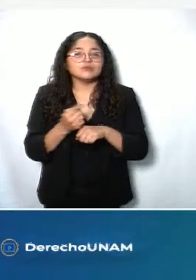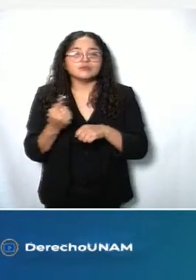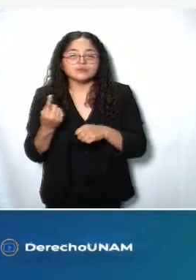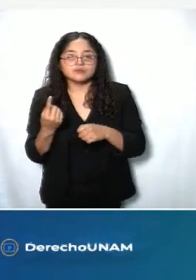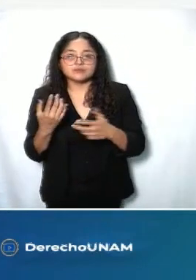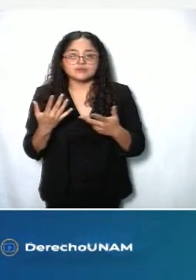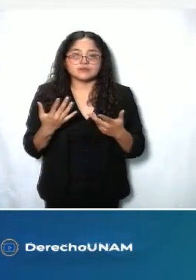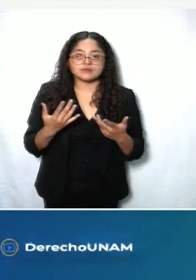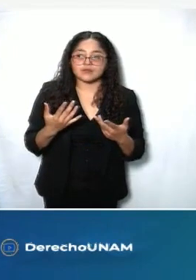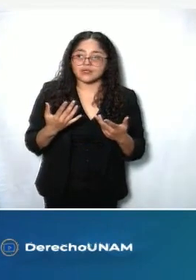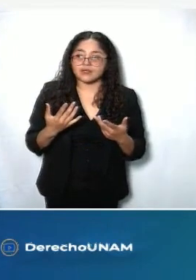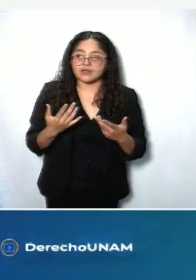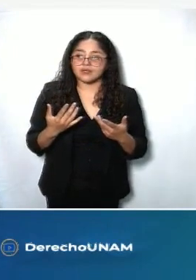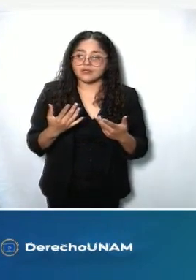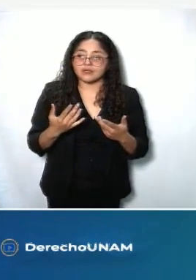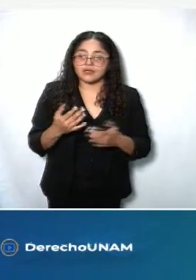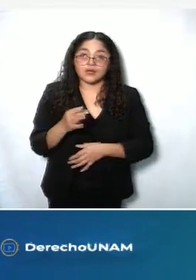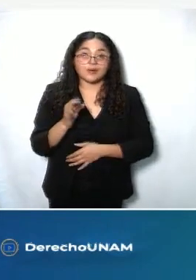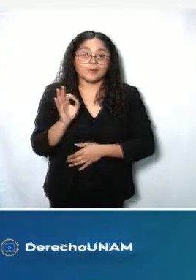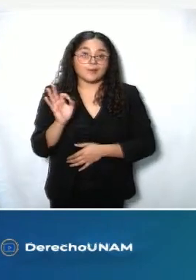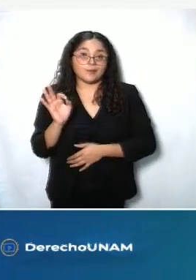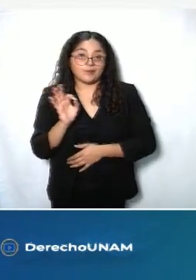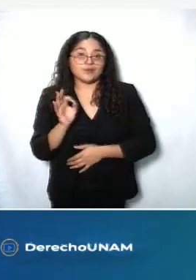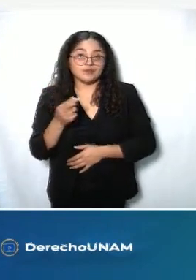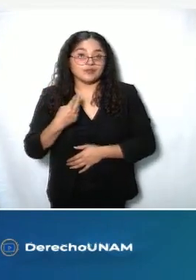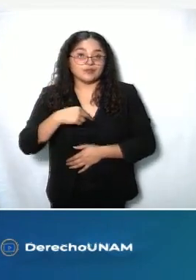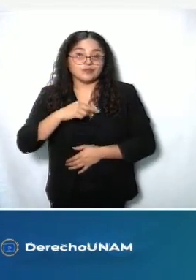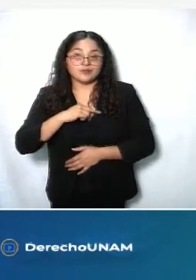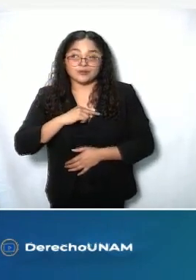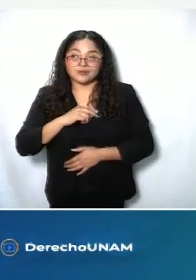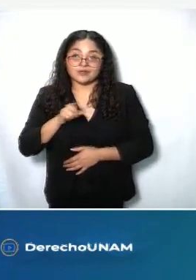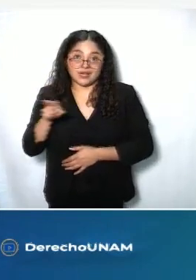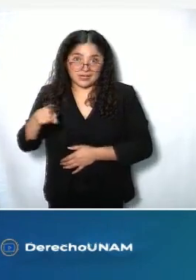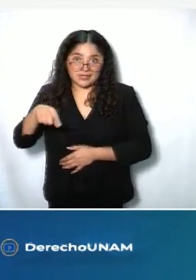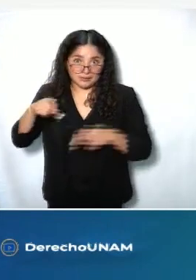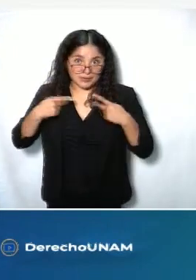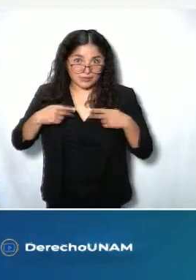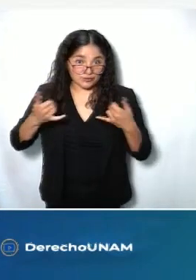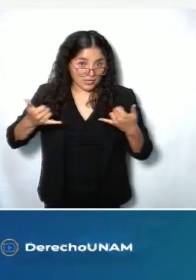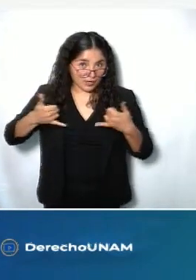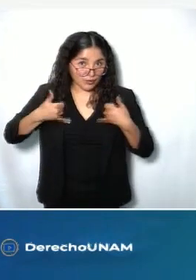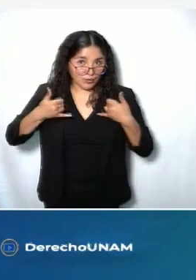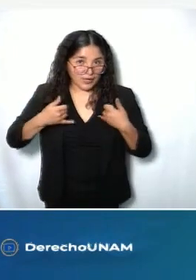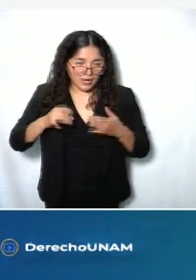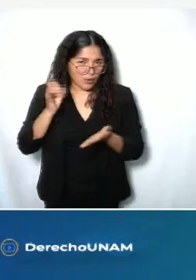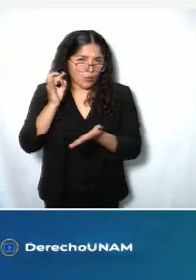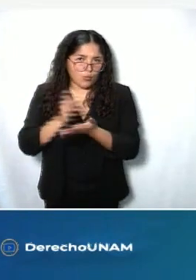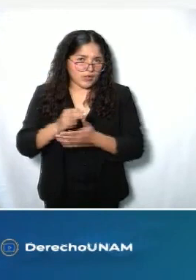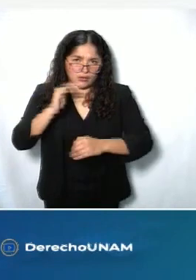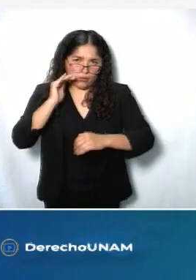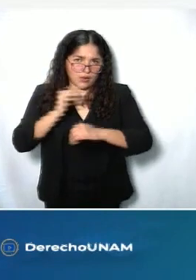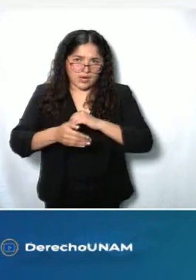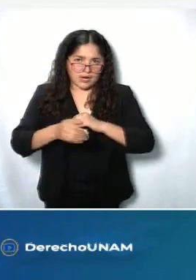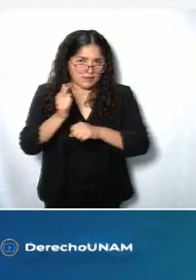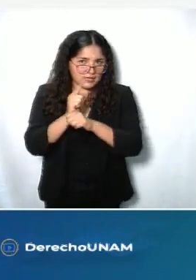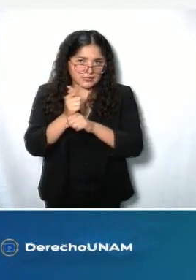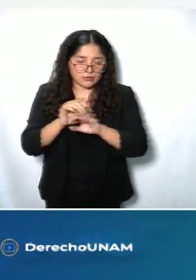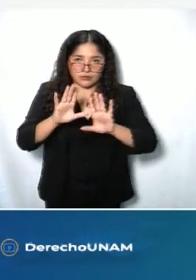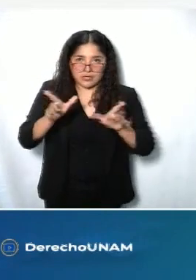quitarle a los jóvenes la idea de que cuando obtienen su título terminaron la carrera,